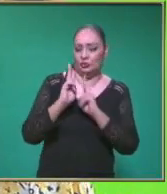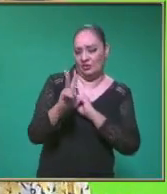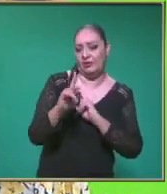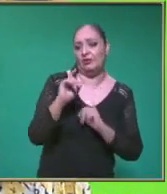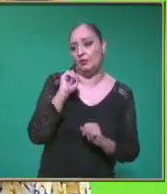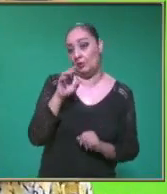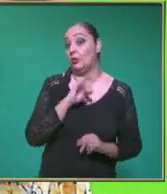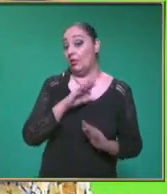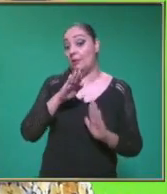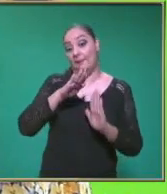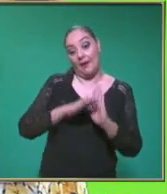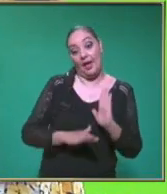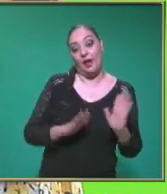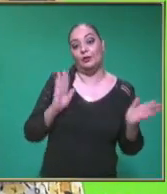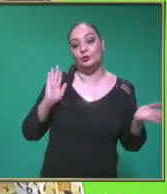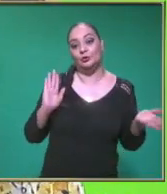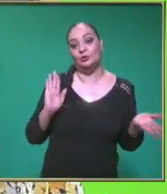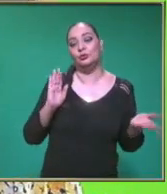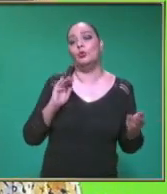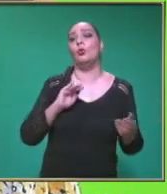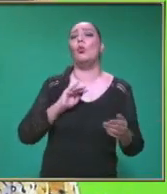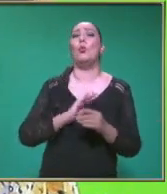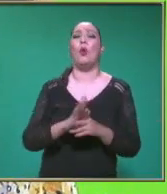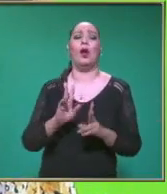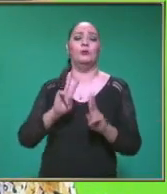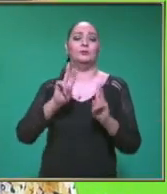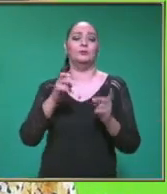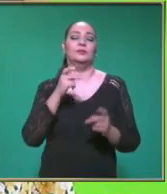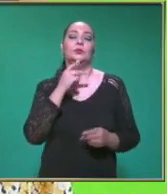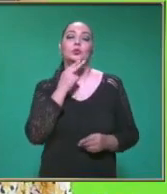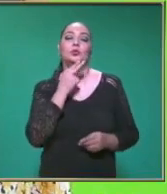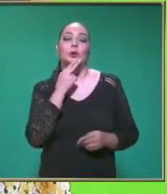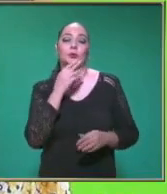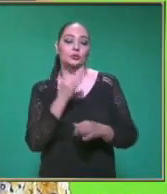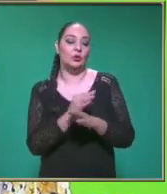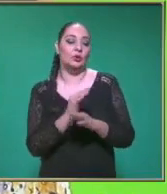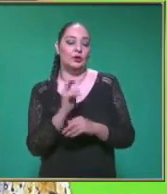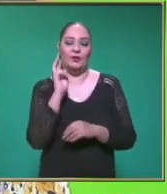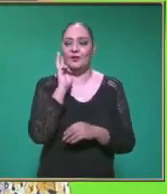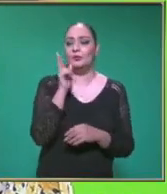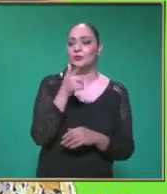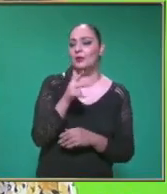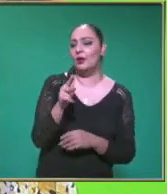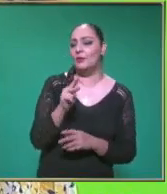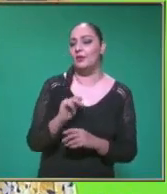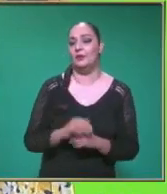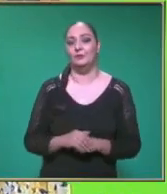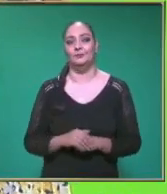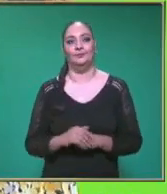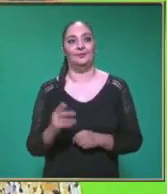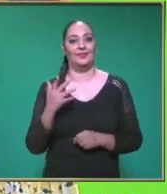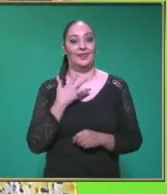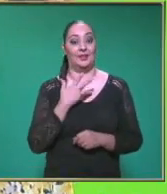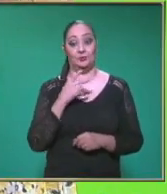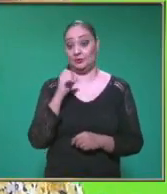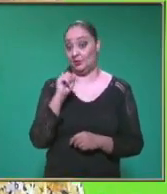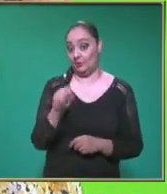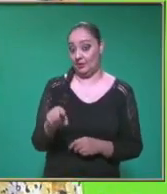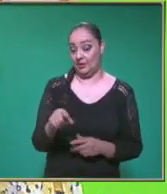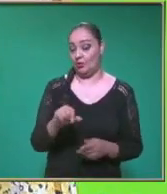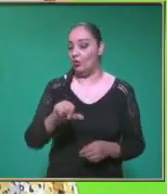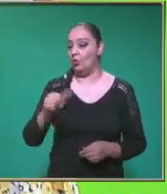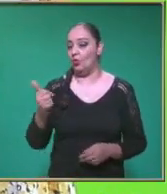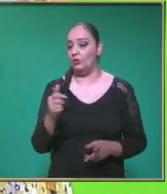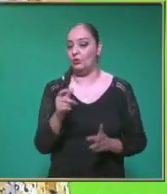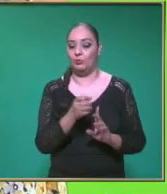disminuir ¿Qué término Vendría siendo ese Maestra El que escuchamos Ahorita en el video? Ahora tenemos Chicos Otro